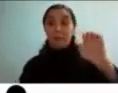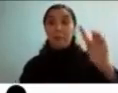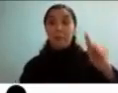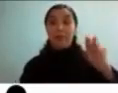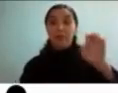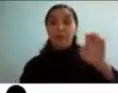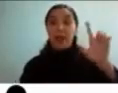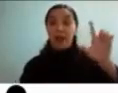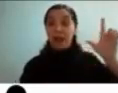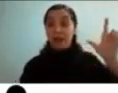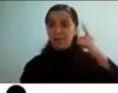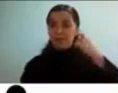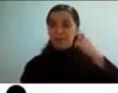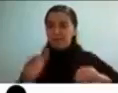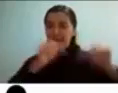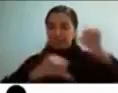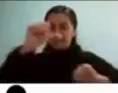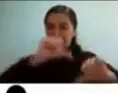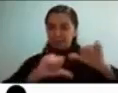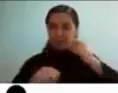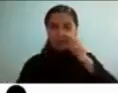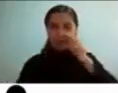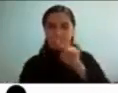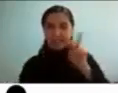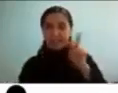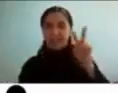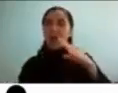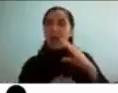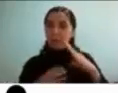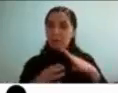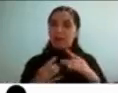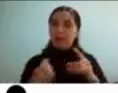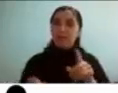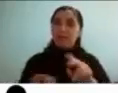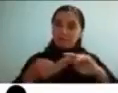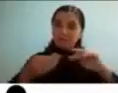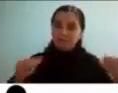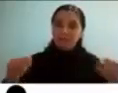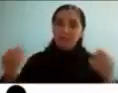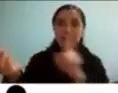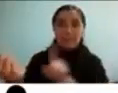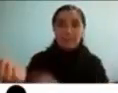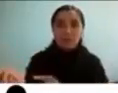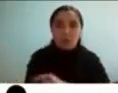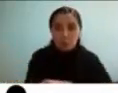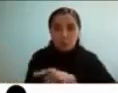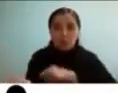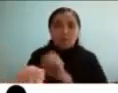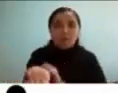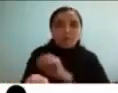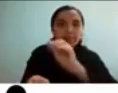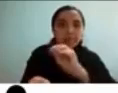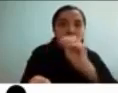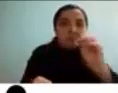distribución porque realmente los genes y cómo se transmite la elevabilidad es bastante potente